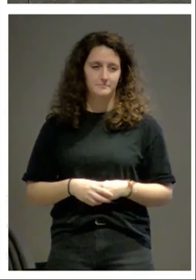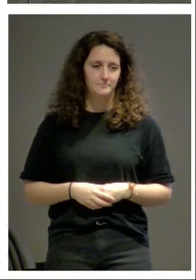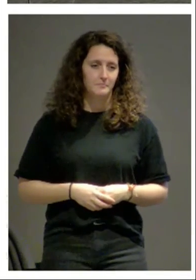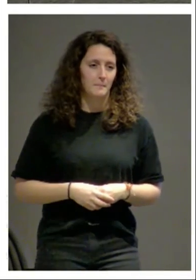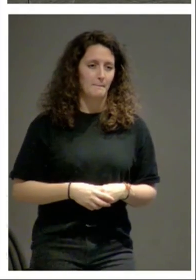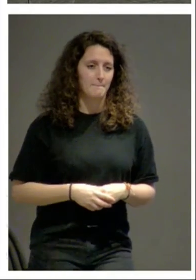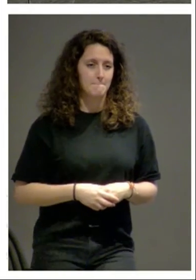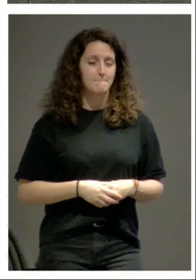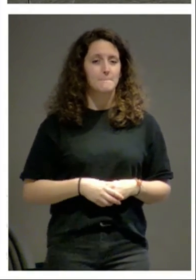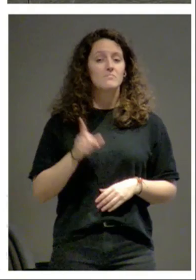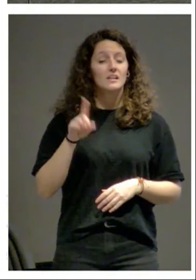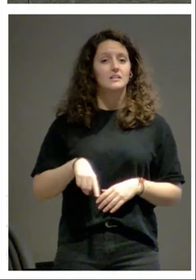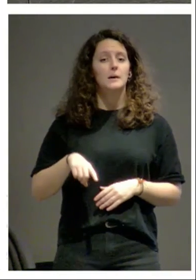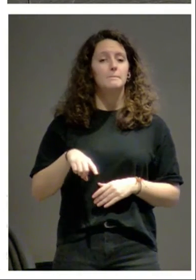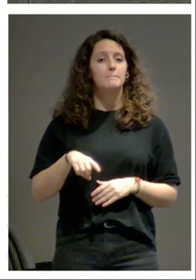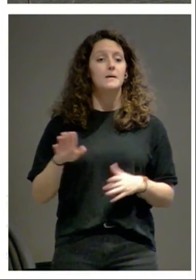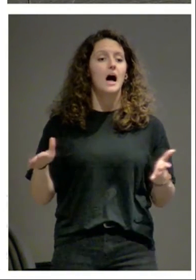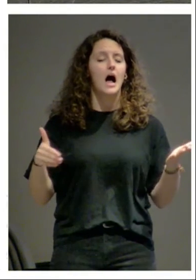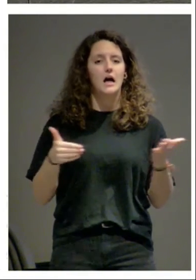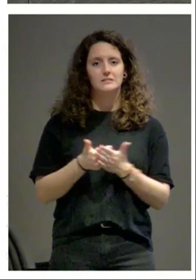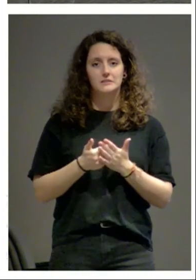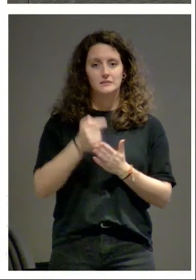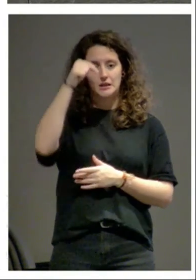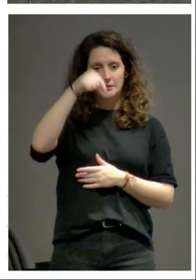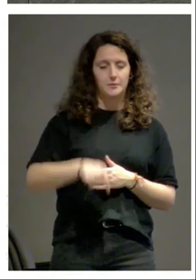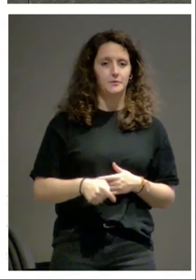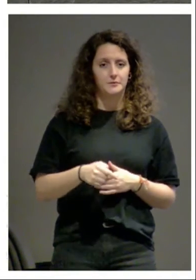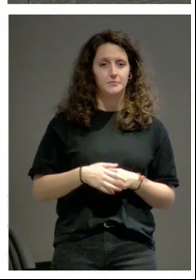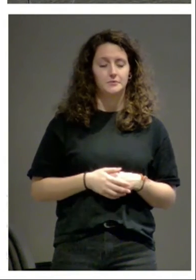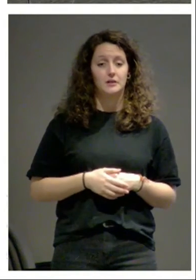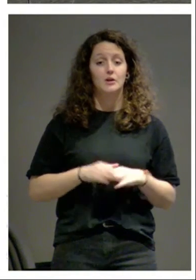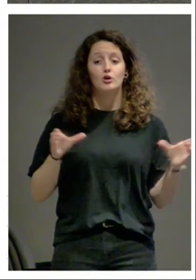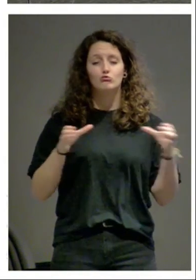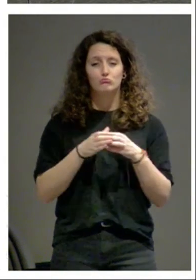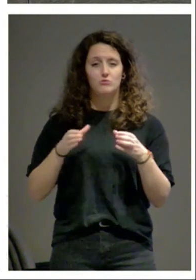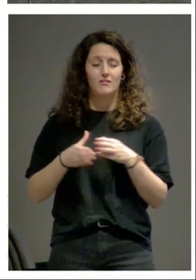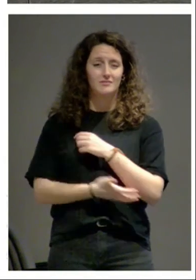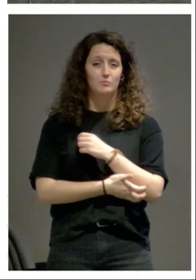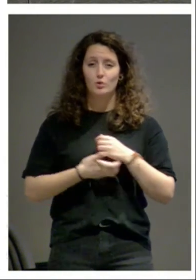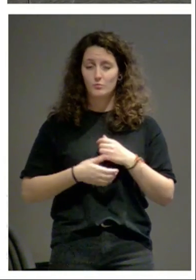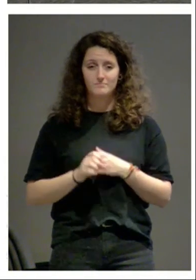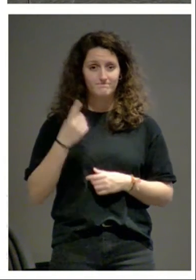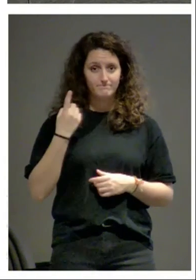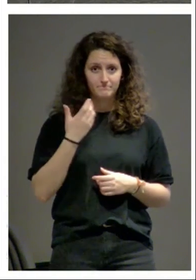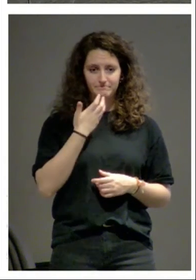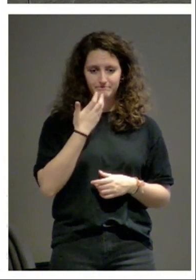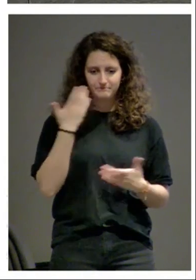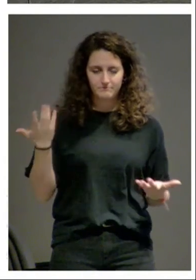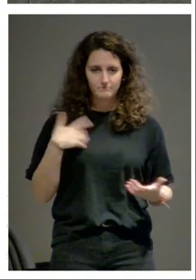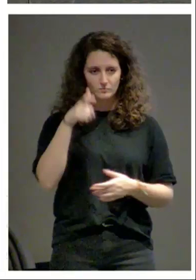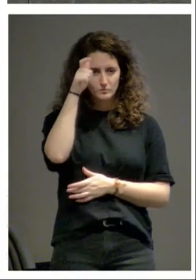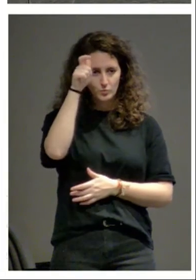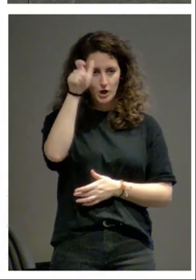y bajando al otro lado totalmente las comunidades más pobres pueblos de la